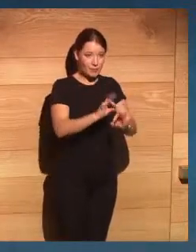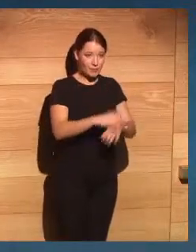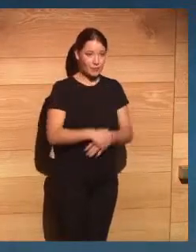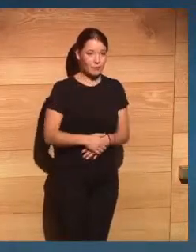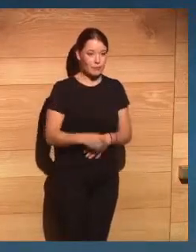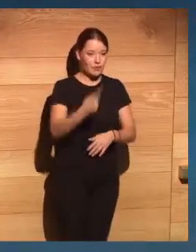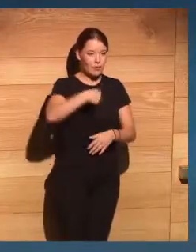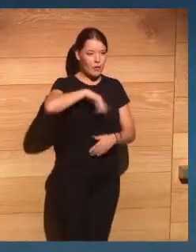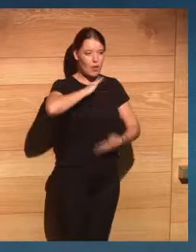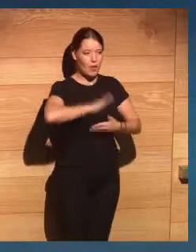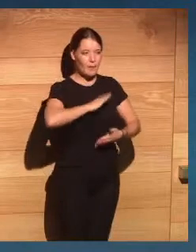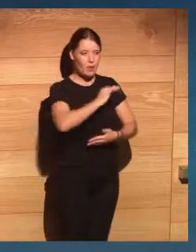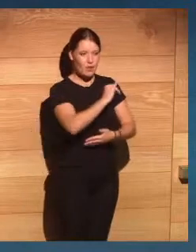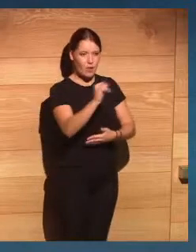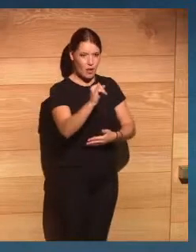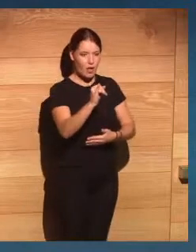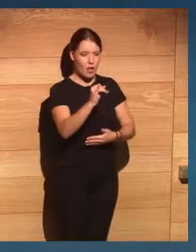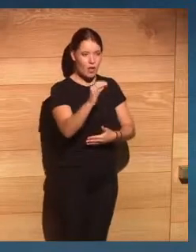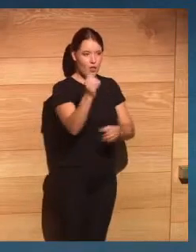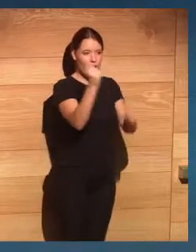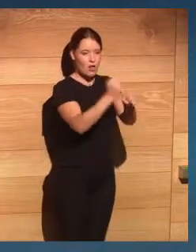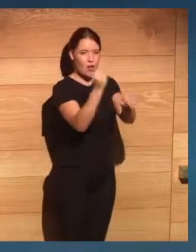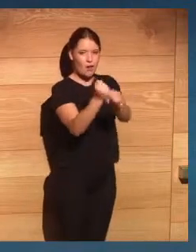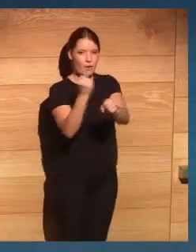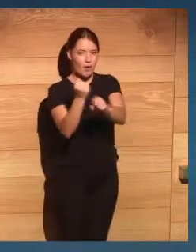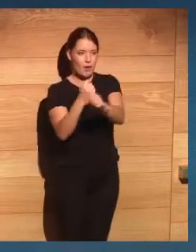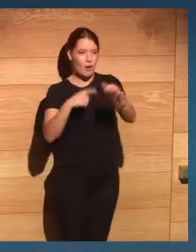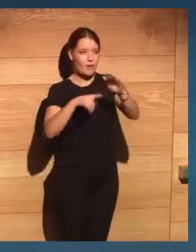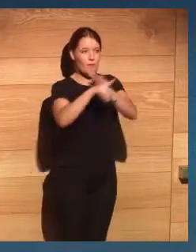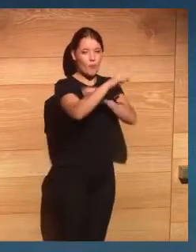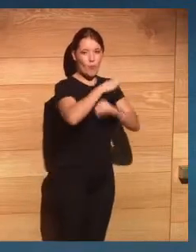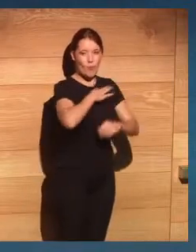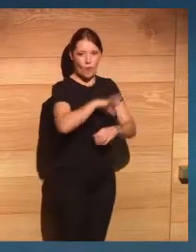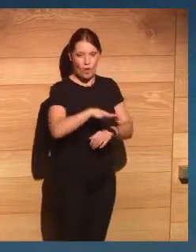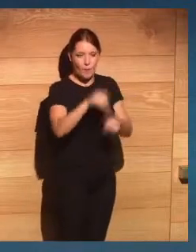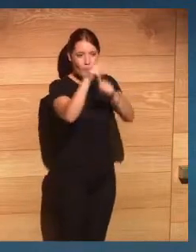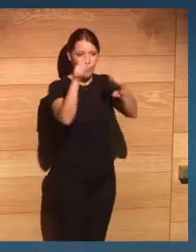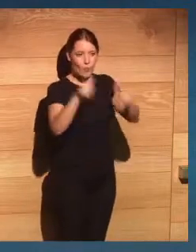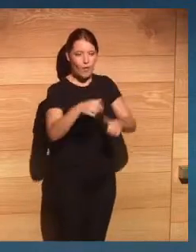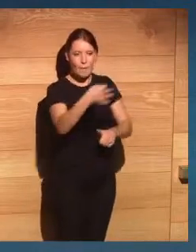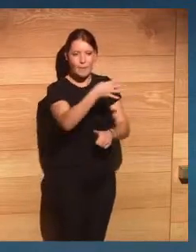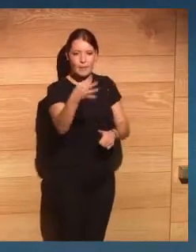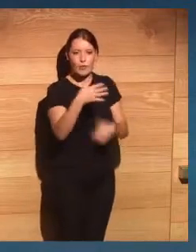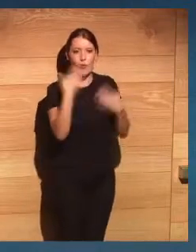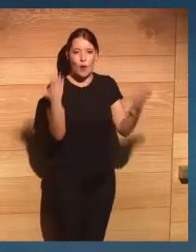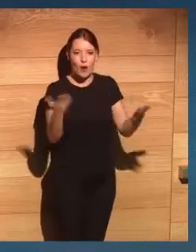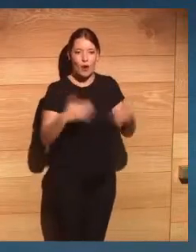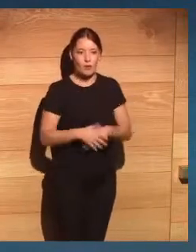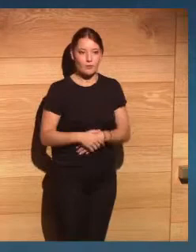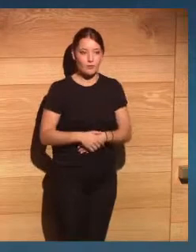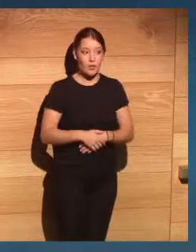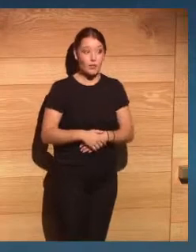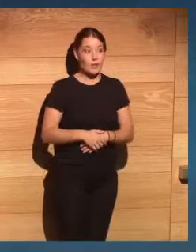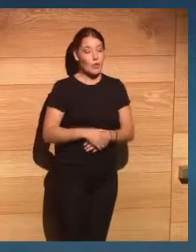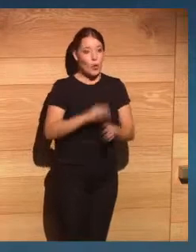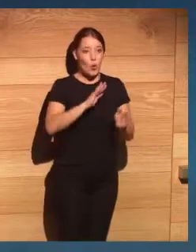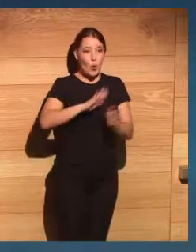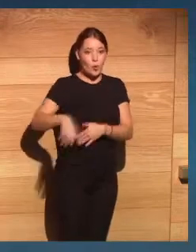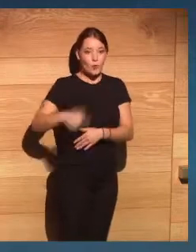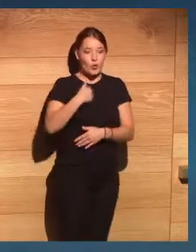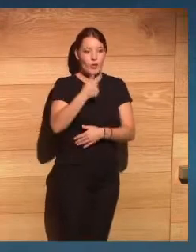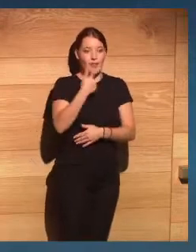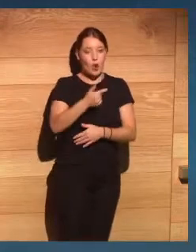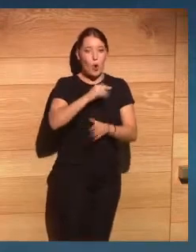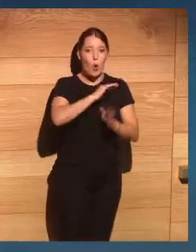poner a trabajar a todos en ese desarrollo cuál sería el modelo ideal y el último y lo digo el último y es el último también